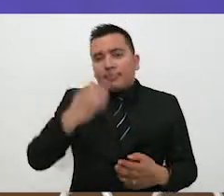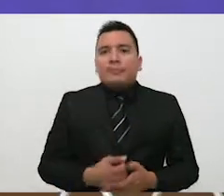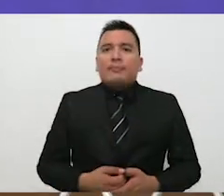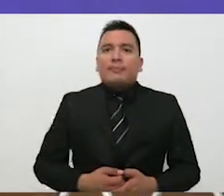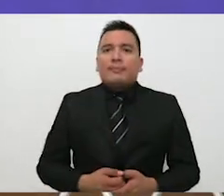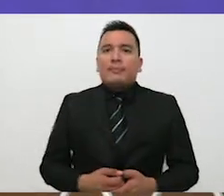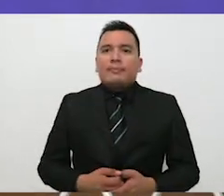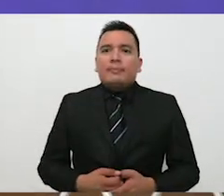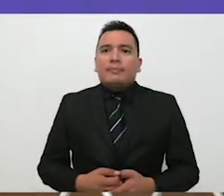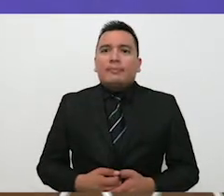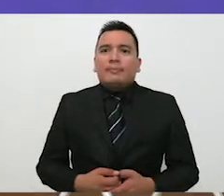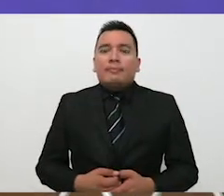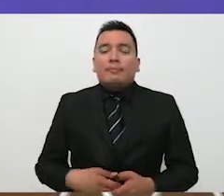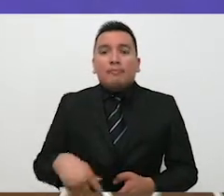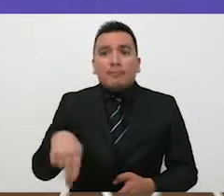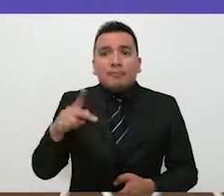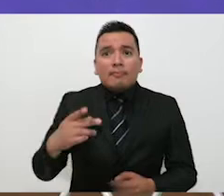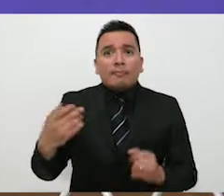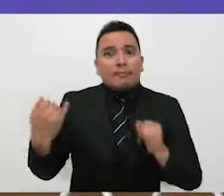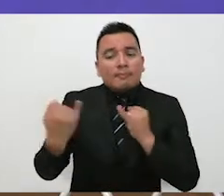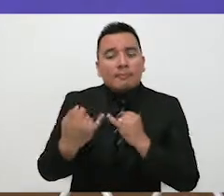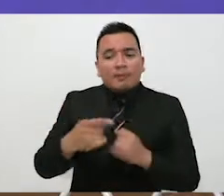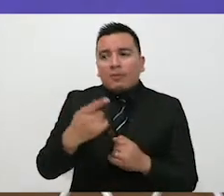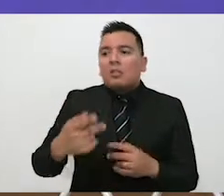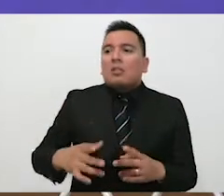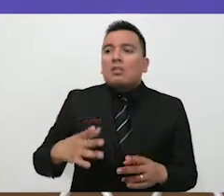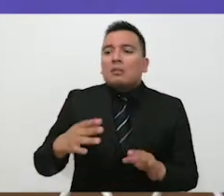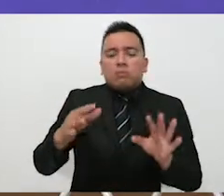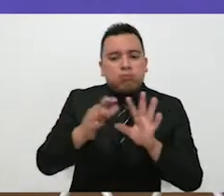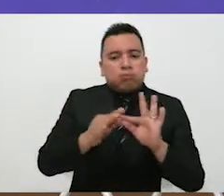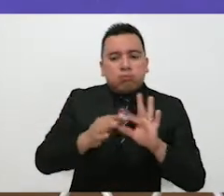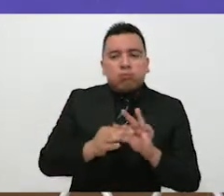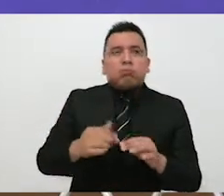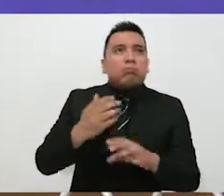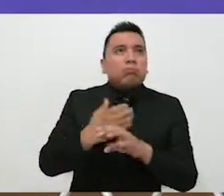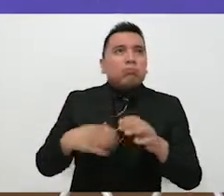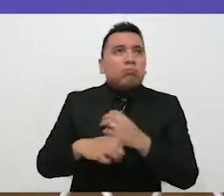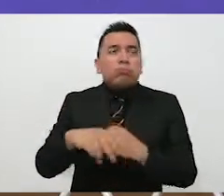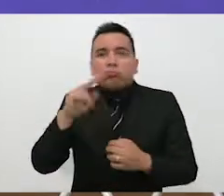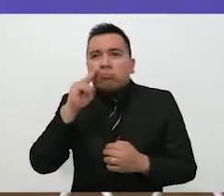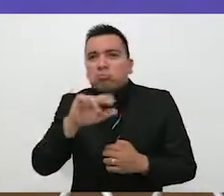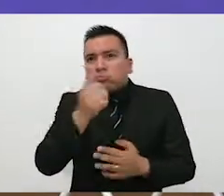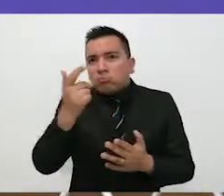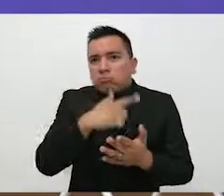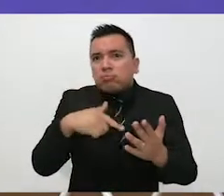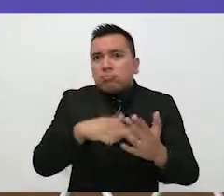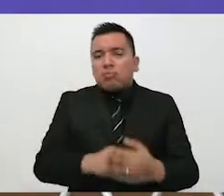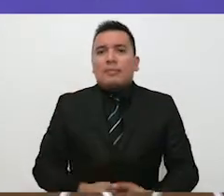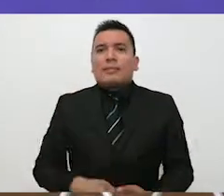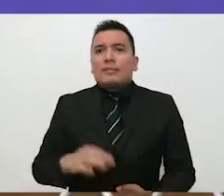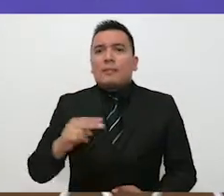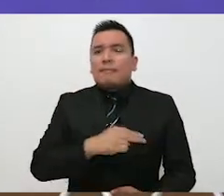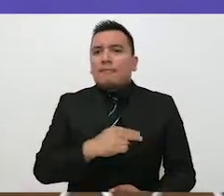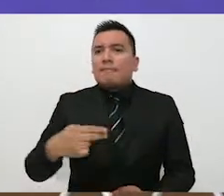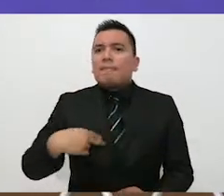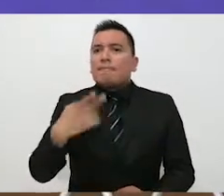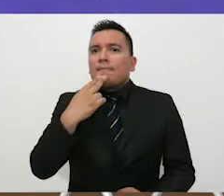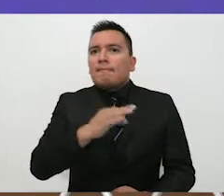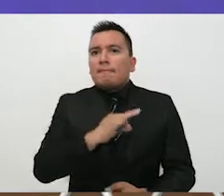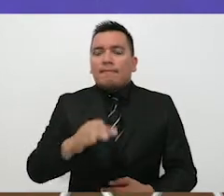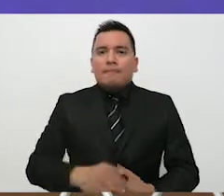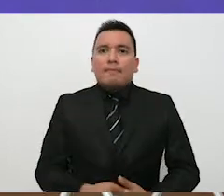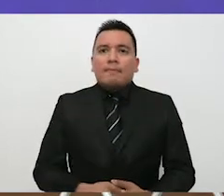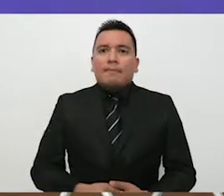comunidad, pero también ellos hablan de lo que ven en otros lados y que sería bueno aplicarlo a la comunidad. Entonces,